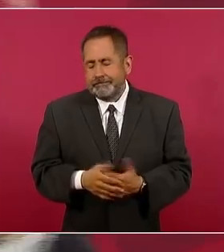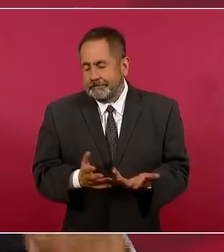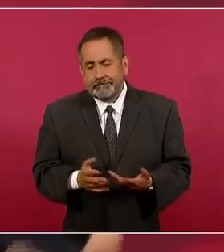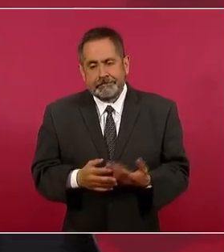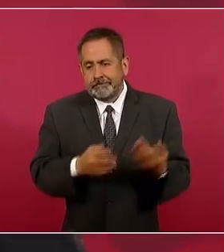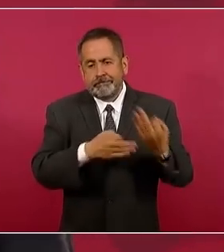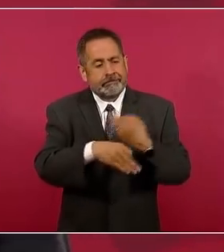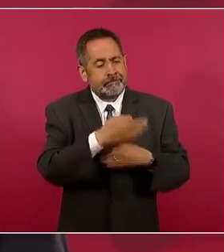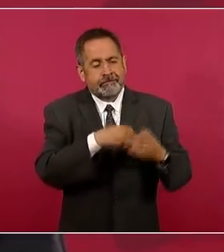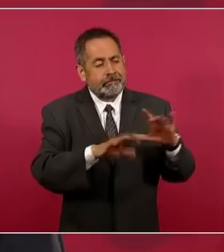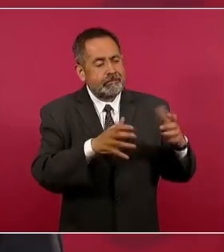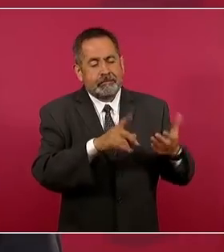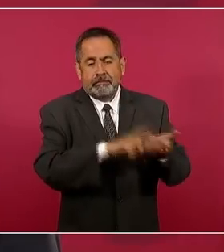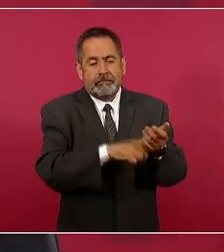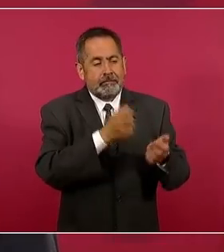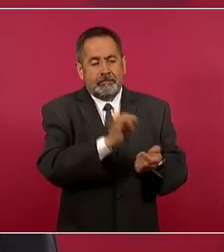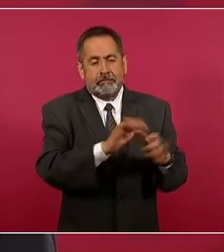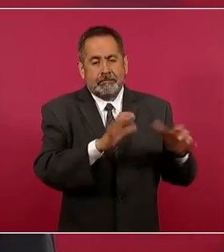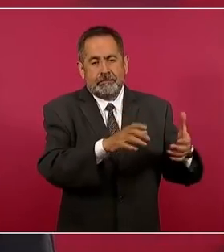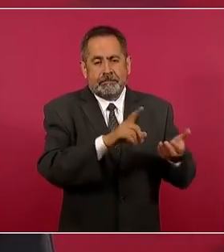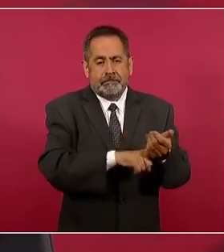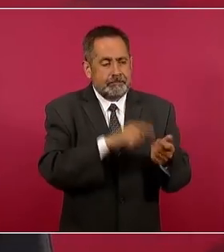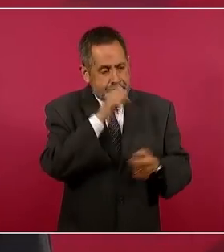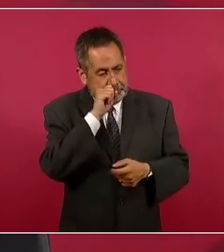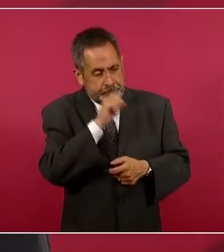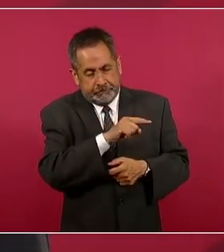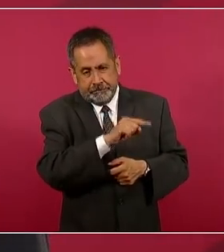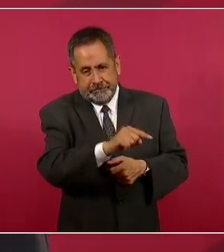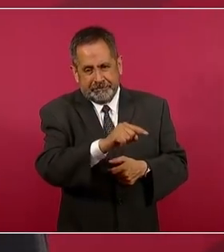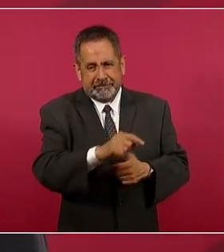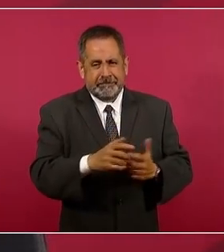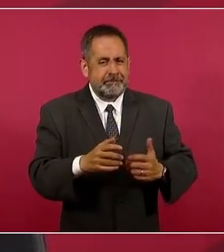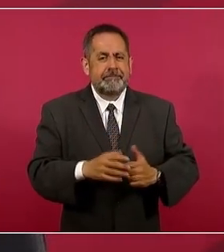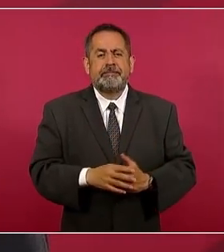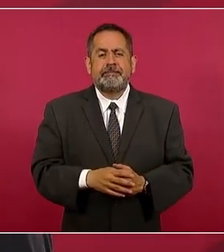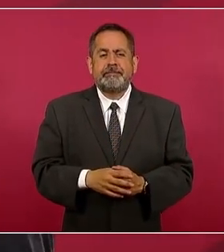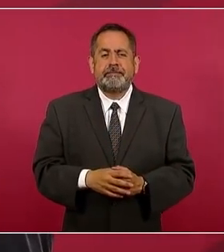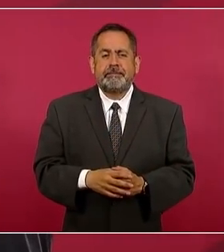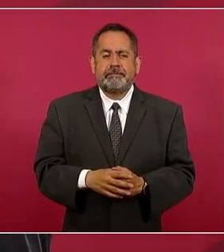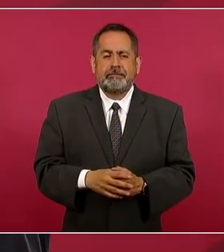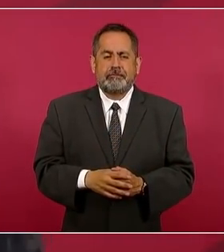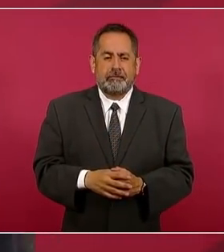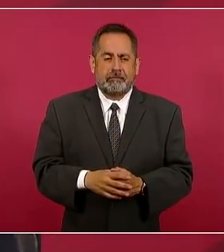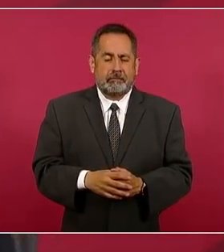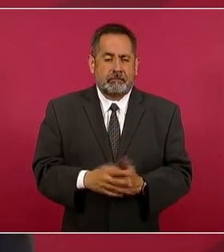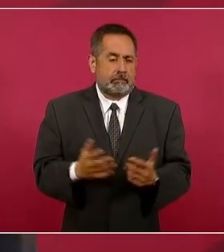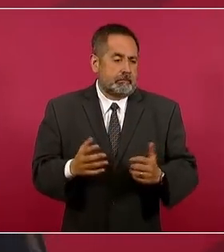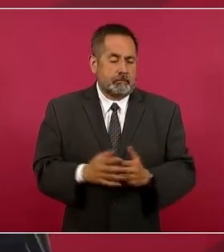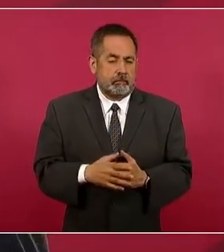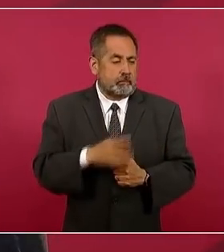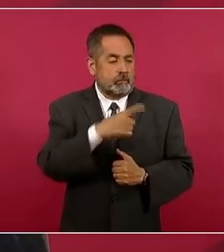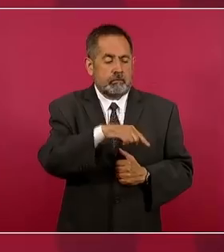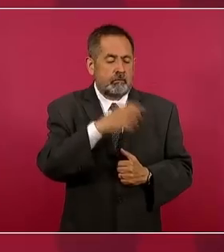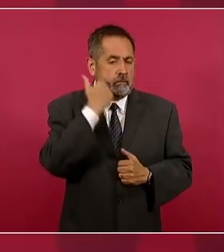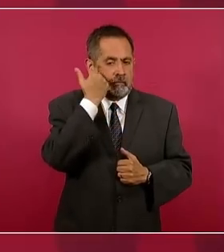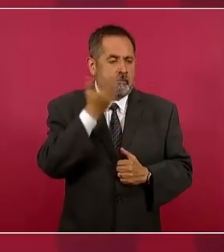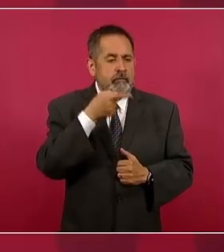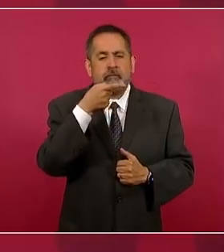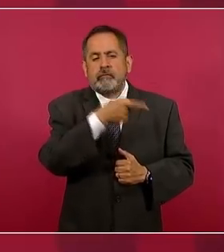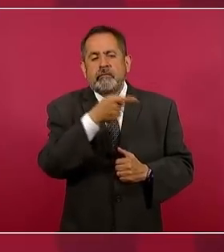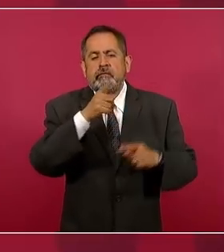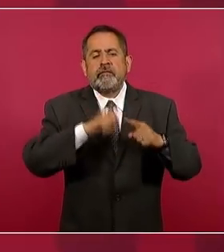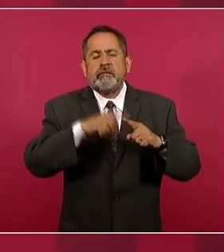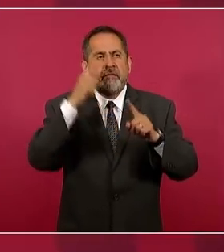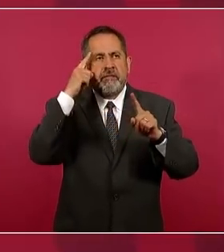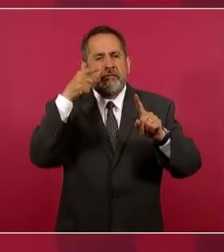todo están, porque lo que quieren es